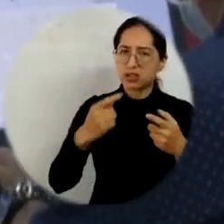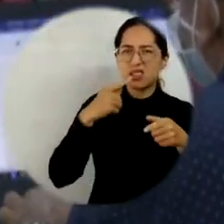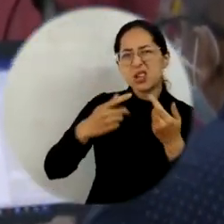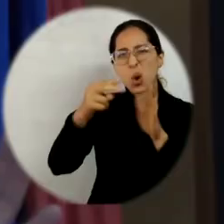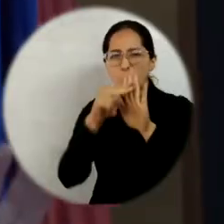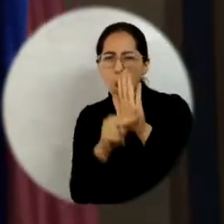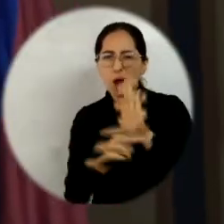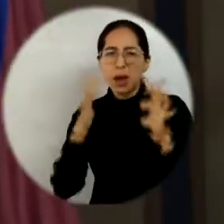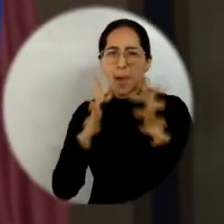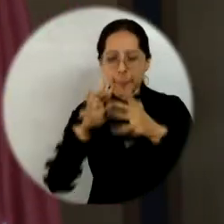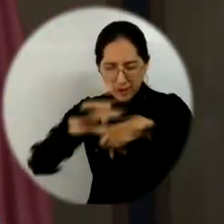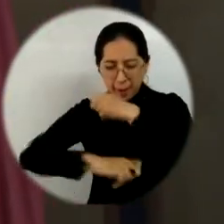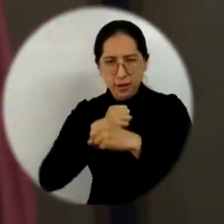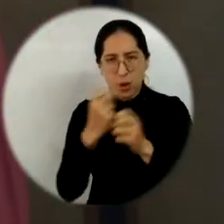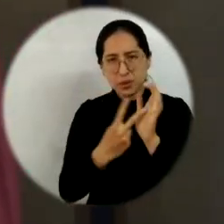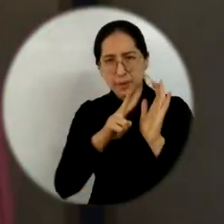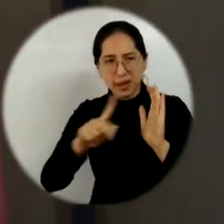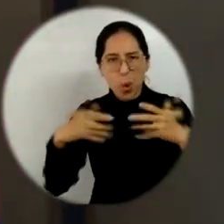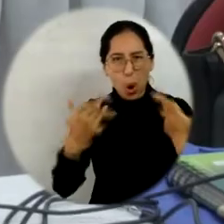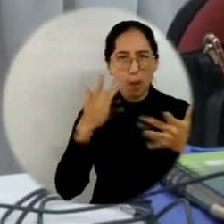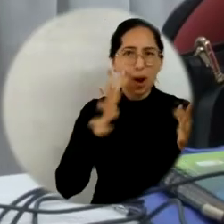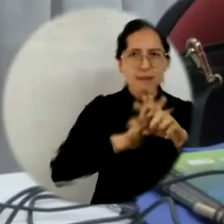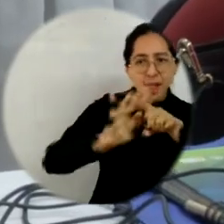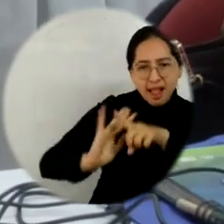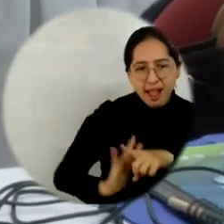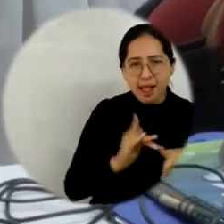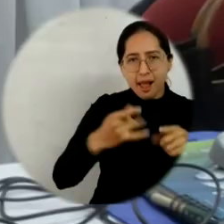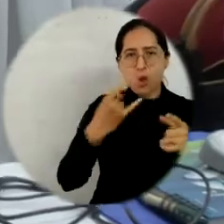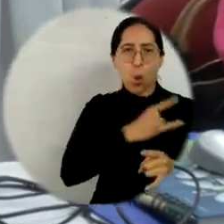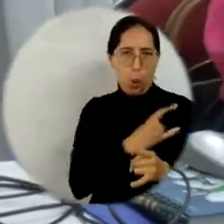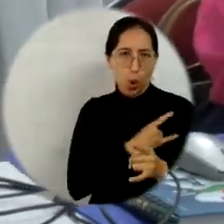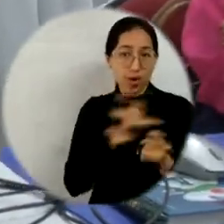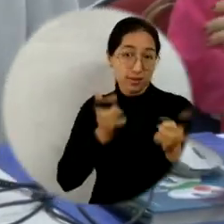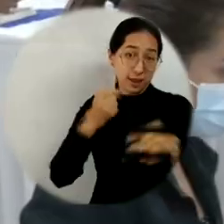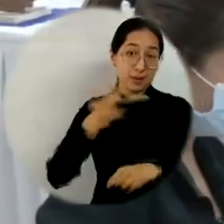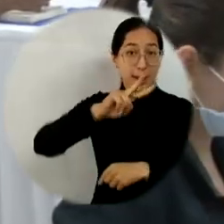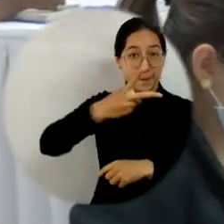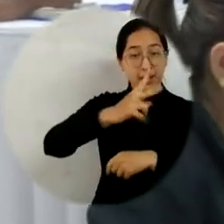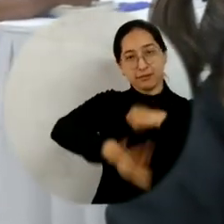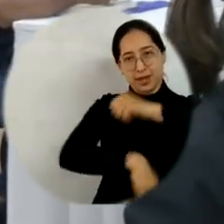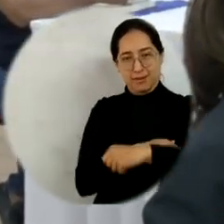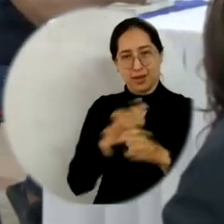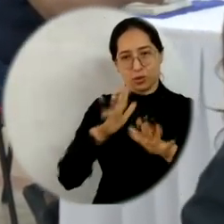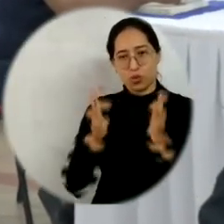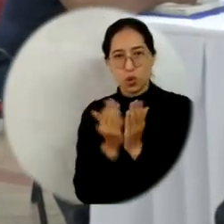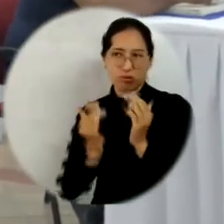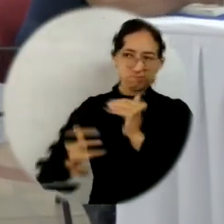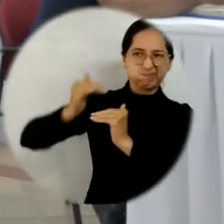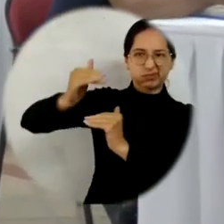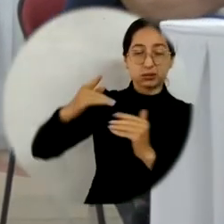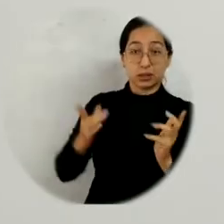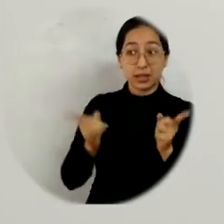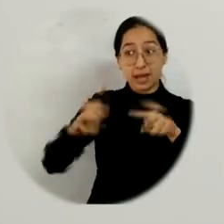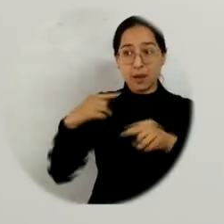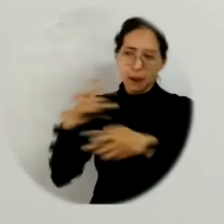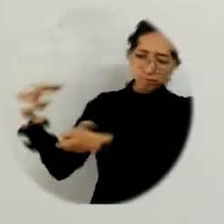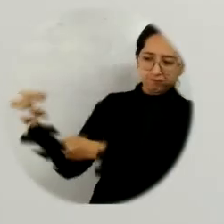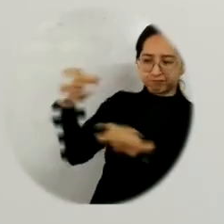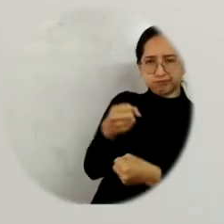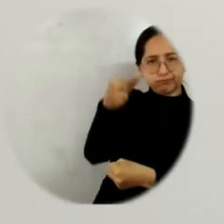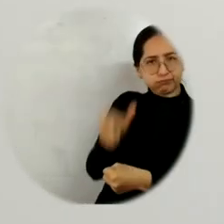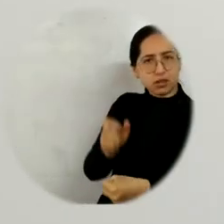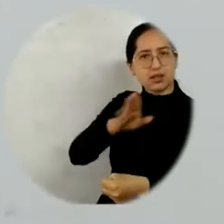rige el funcionamiento de las universidades públicas para el 2022, con información suministrada por el Vice Ministerio de Educación Superior.